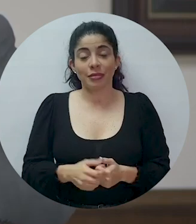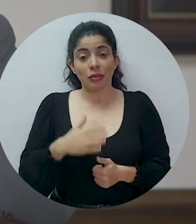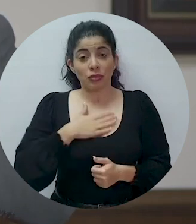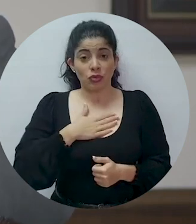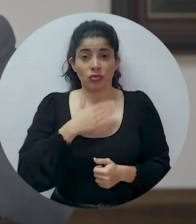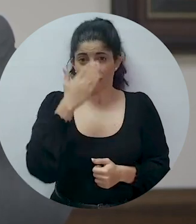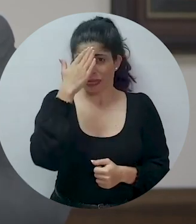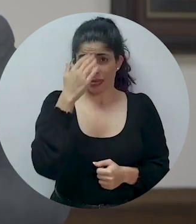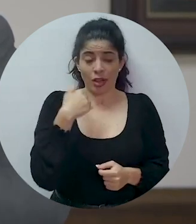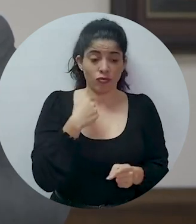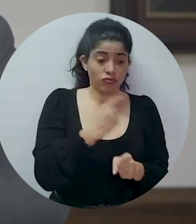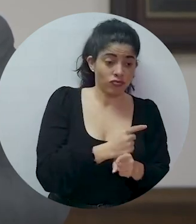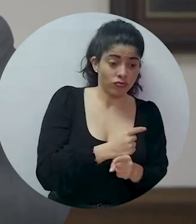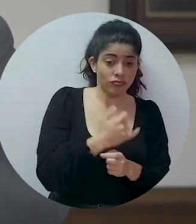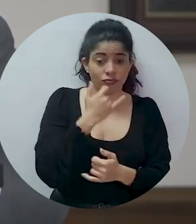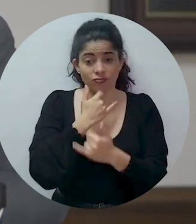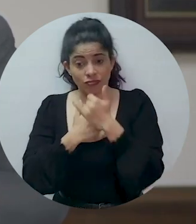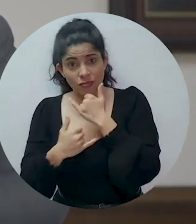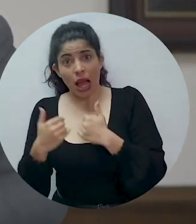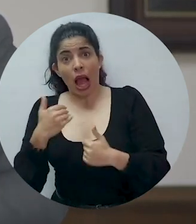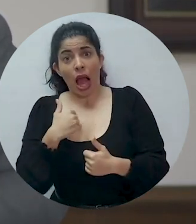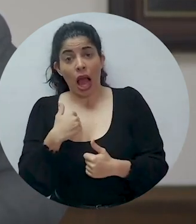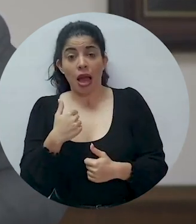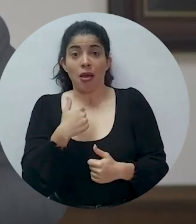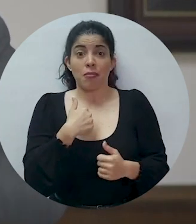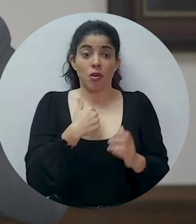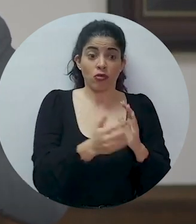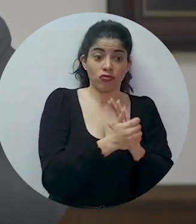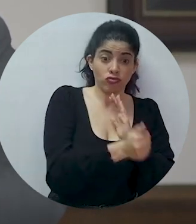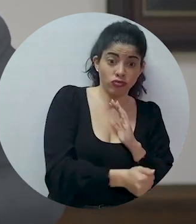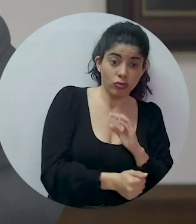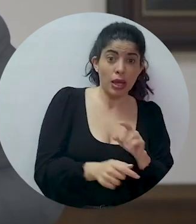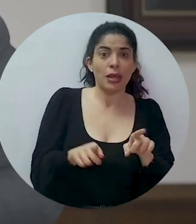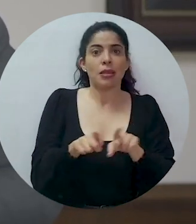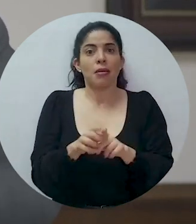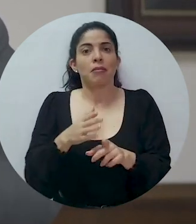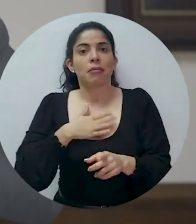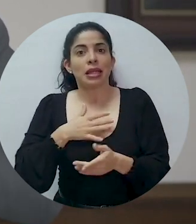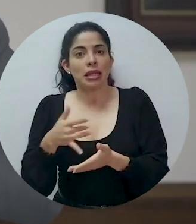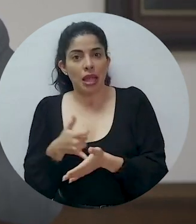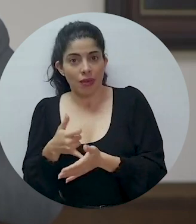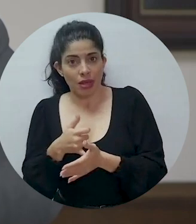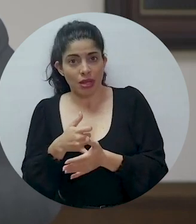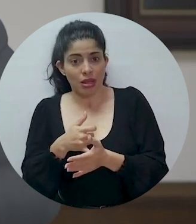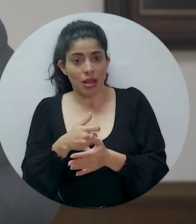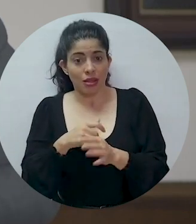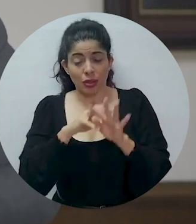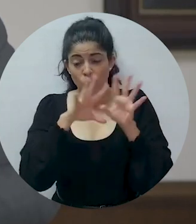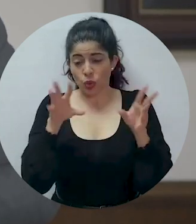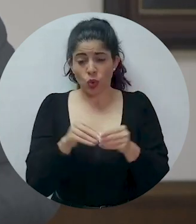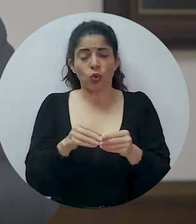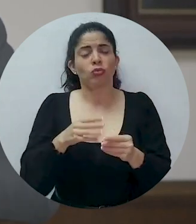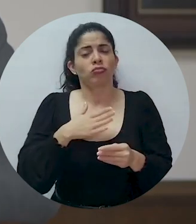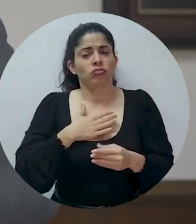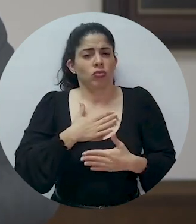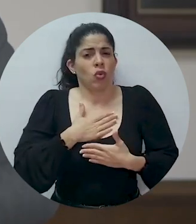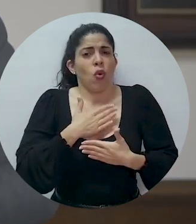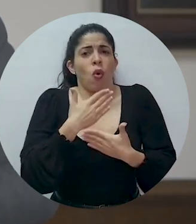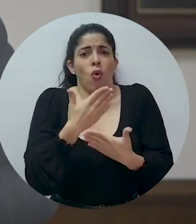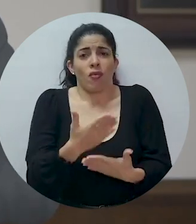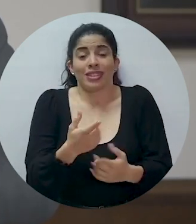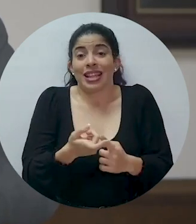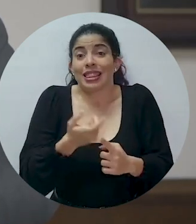Con mis aciertos y mis errores, con mis virtudes y con mis debilidades, les